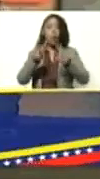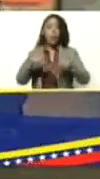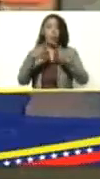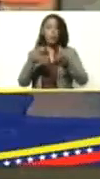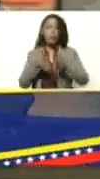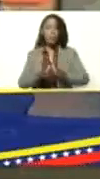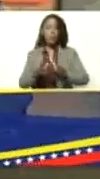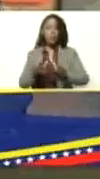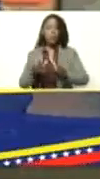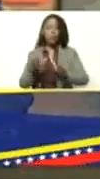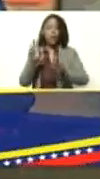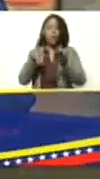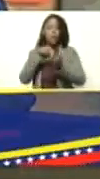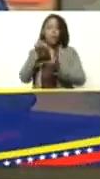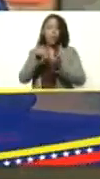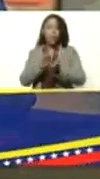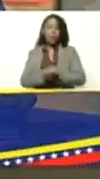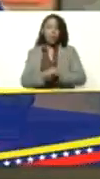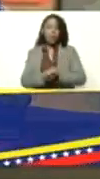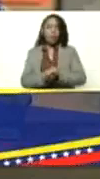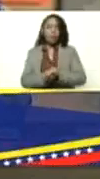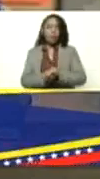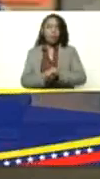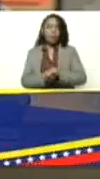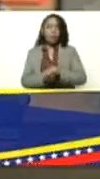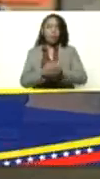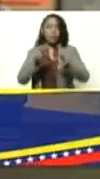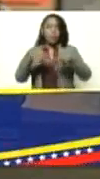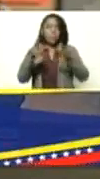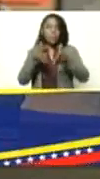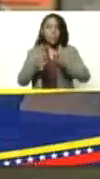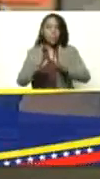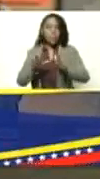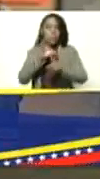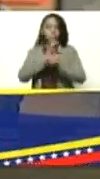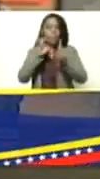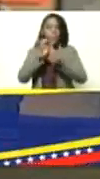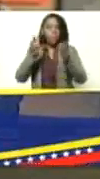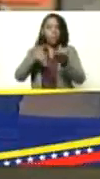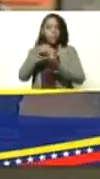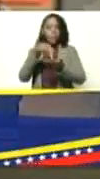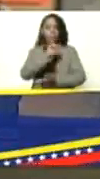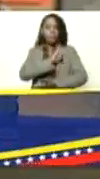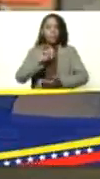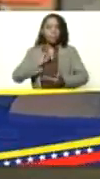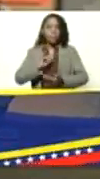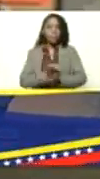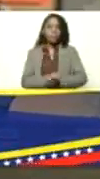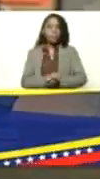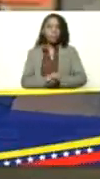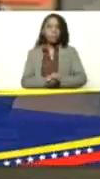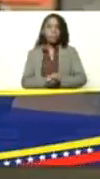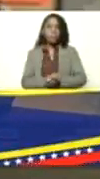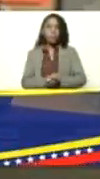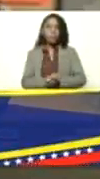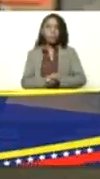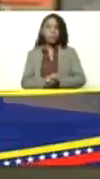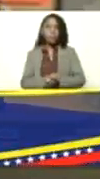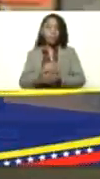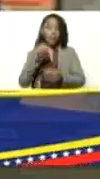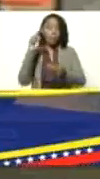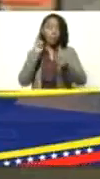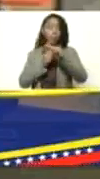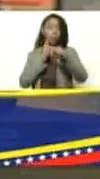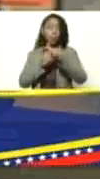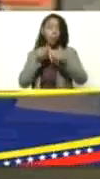el renacimiento de la cultura de la identidad nacional de lo afirmativo